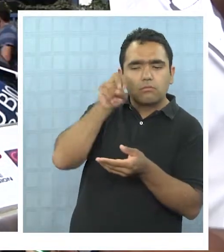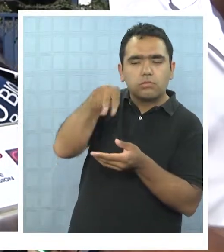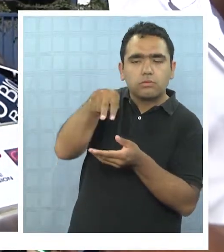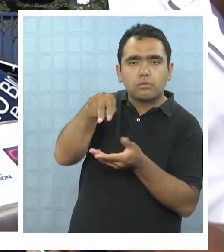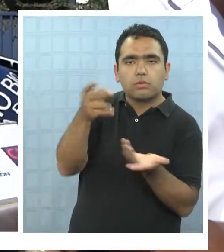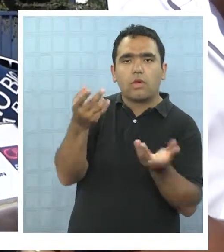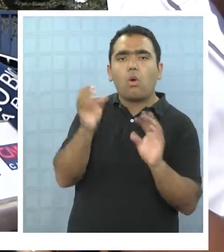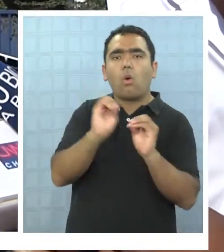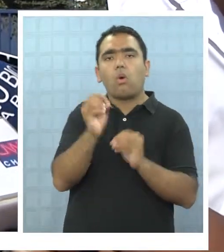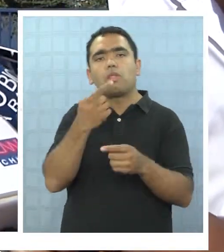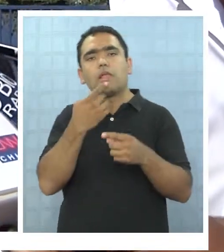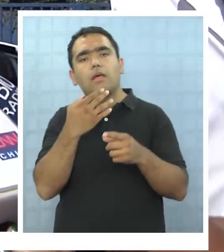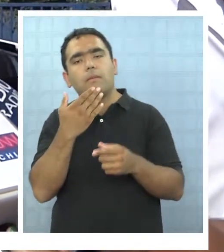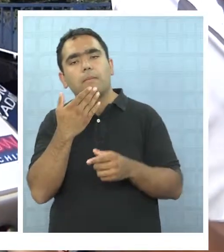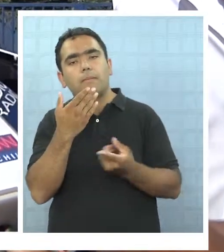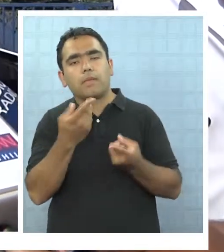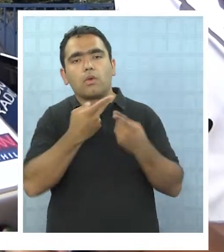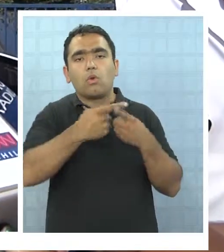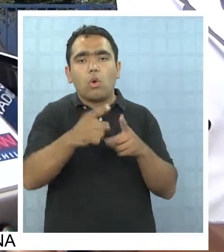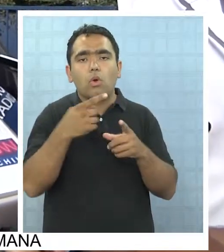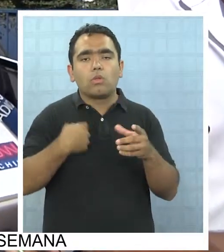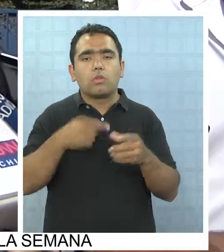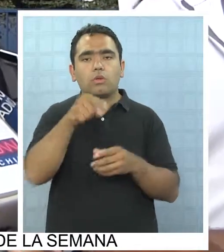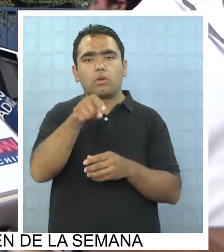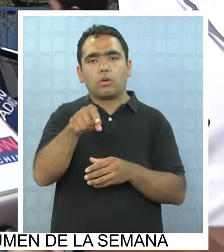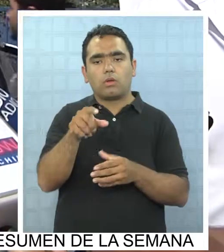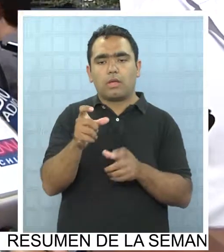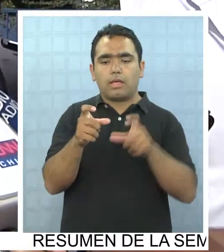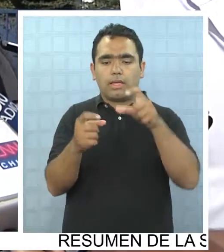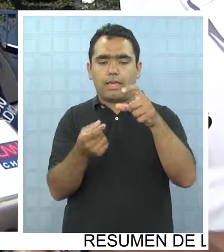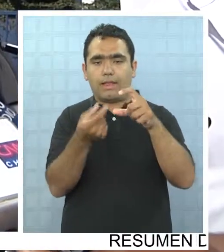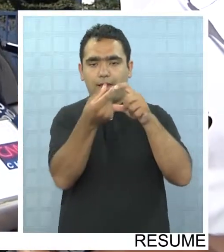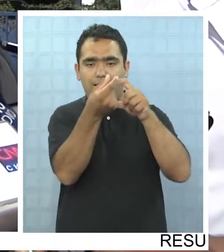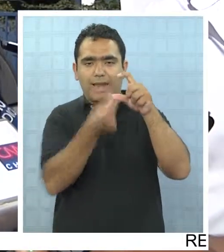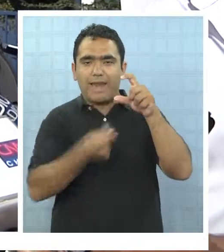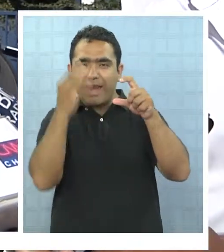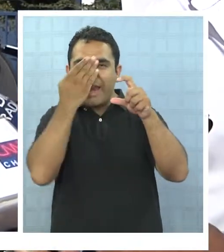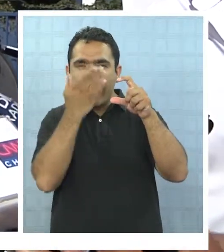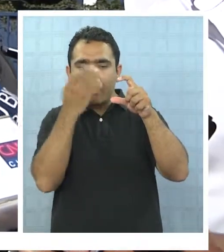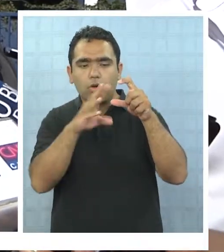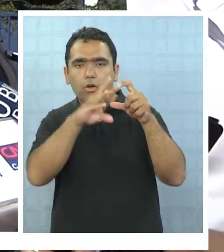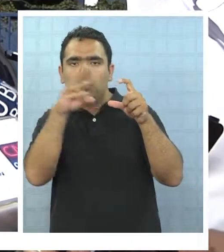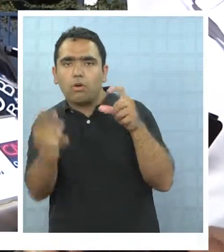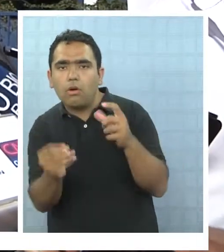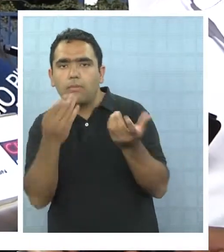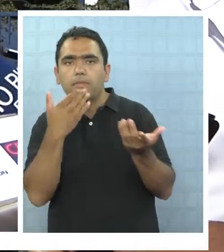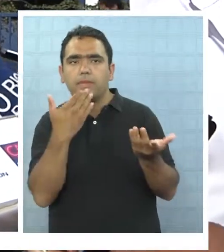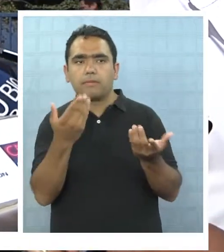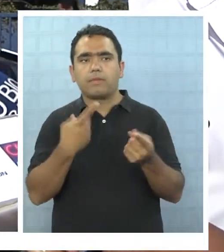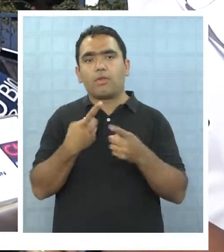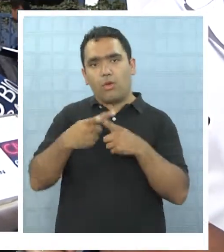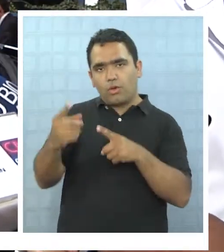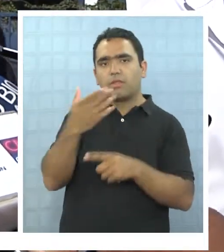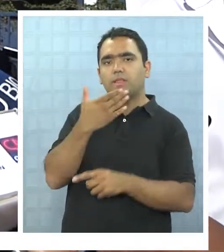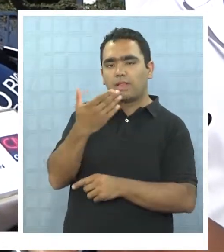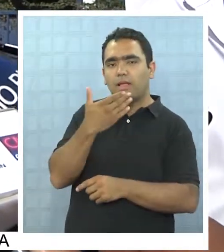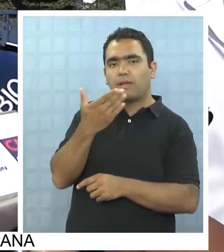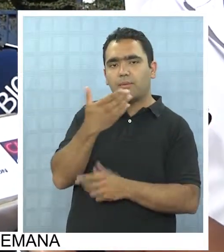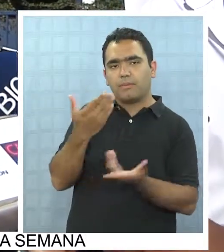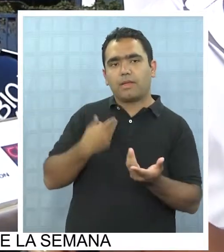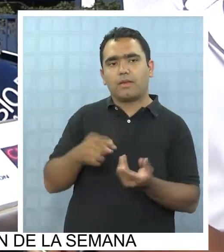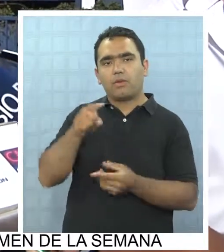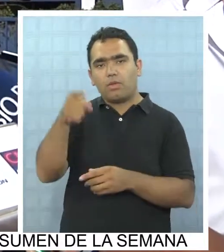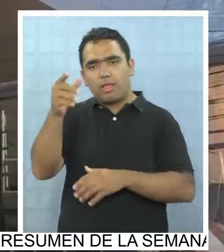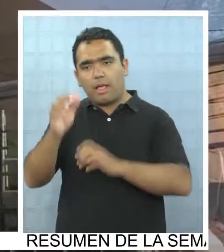de claves o la utilización de algunos aparatos que son conocidos como esquímeres, los cuales se copia la banda magnética. Y otros también